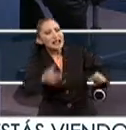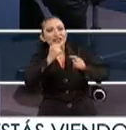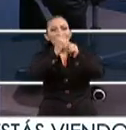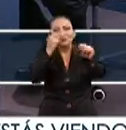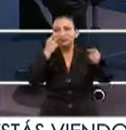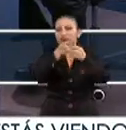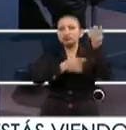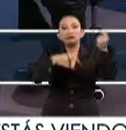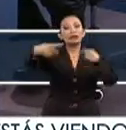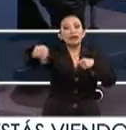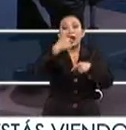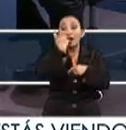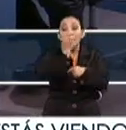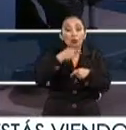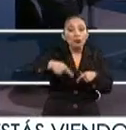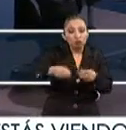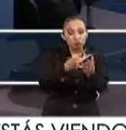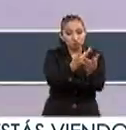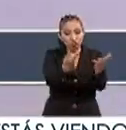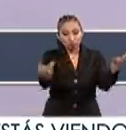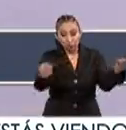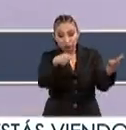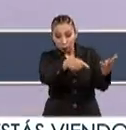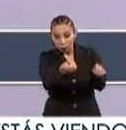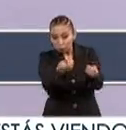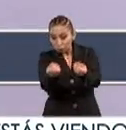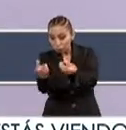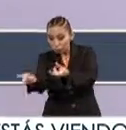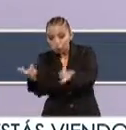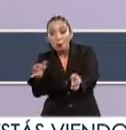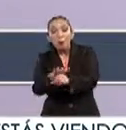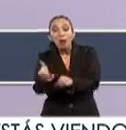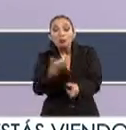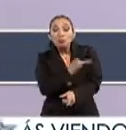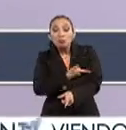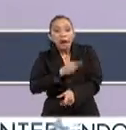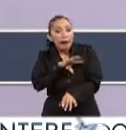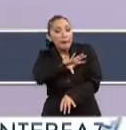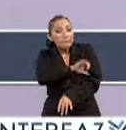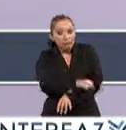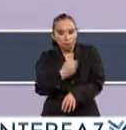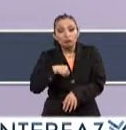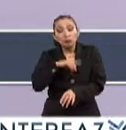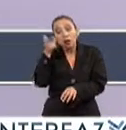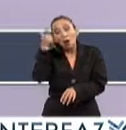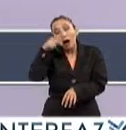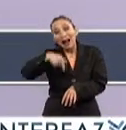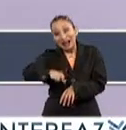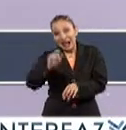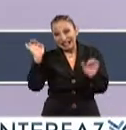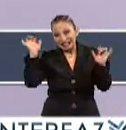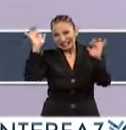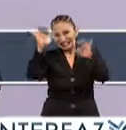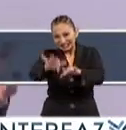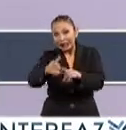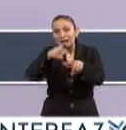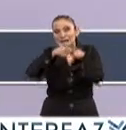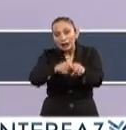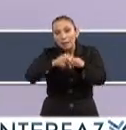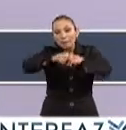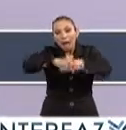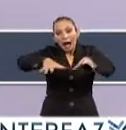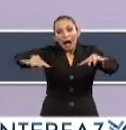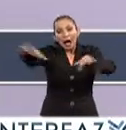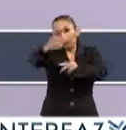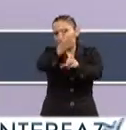transporte, en fin. El abanico de soluciones y de posibilidades es amplísimo y nosotros esperamos que el evento continúe expandiéndose.